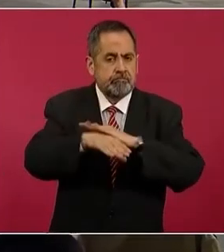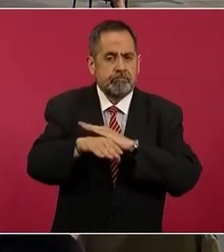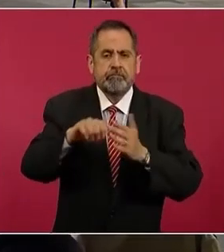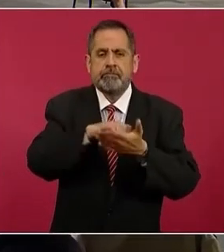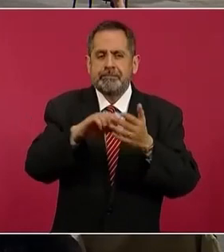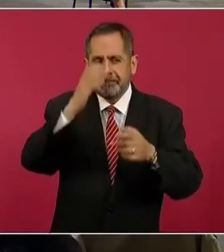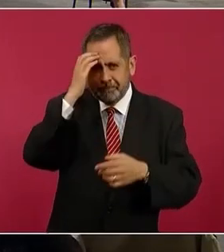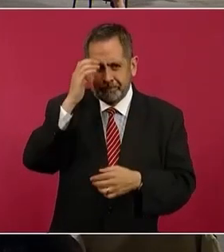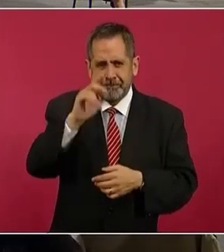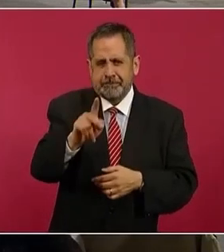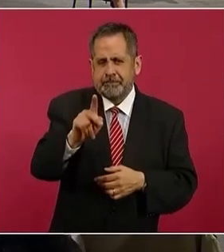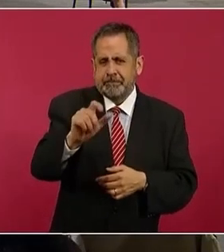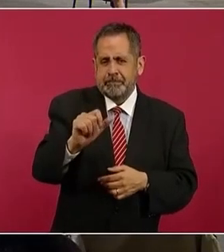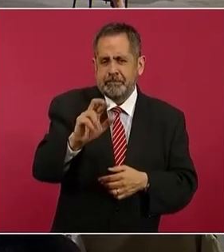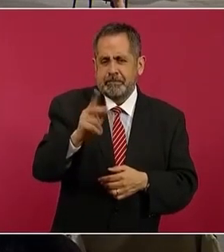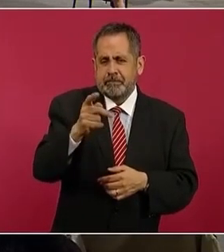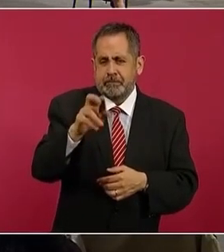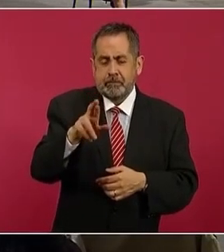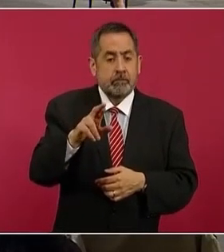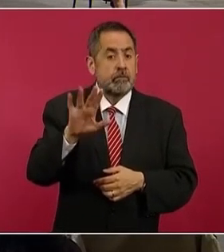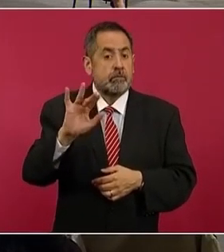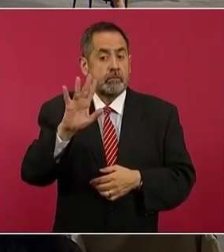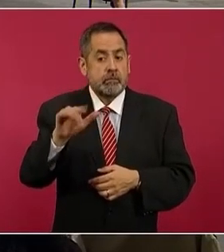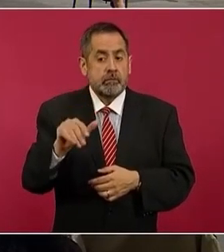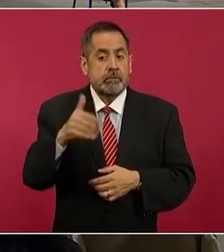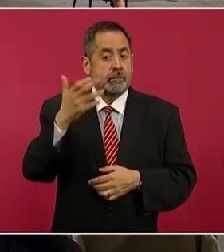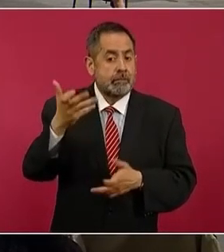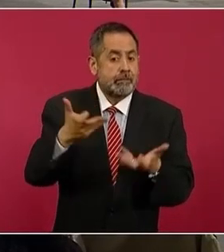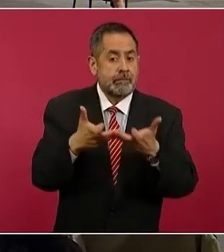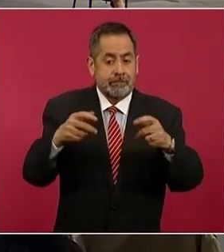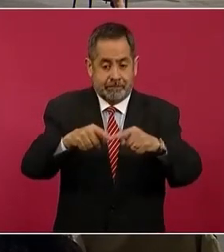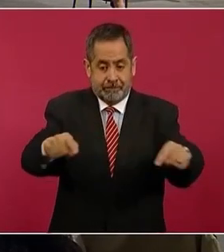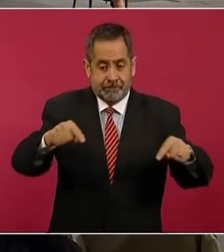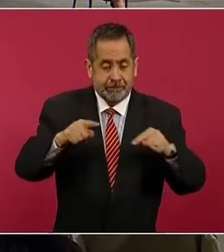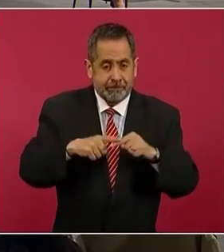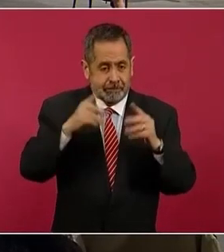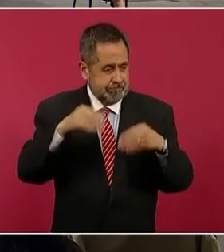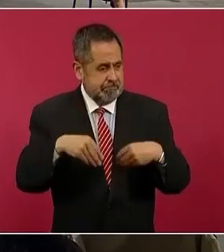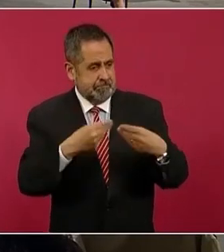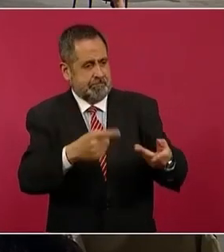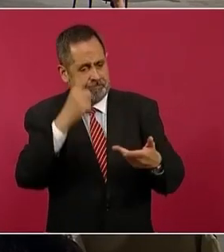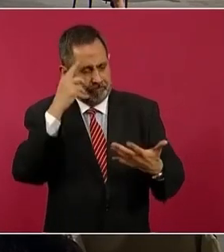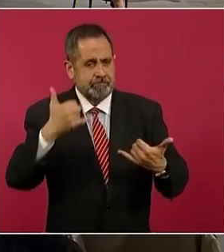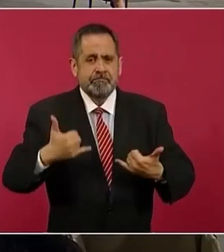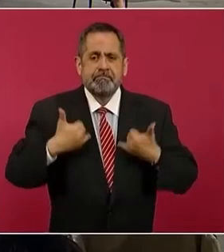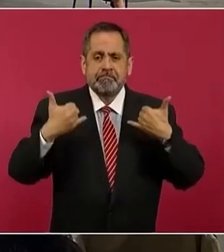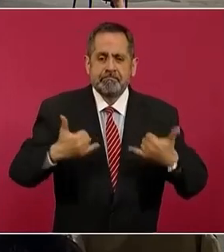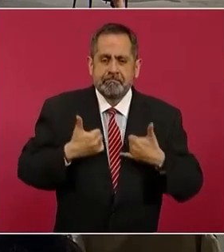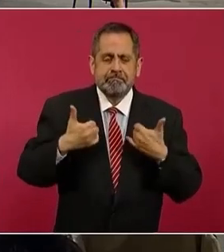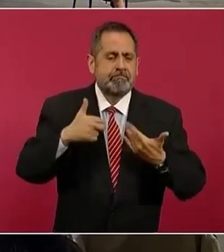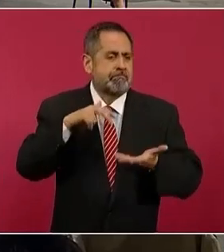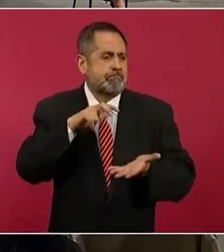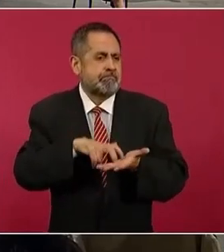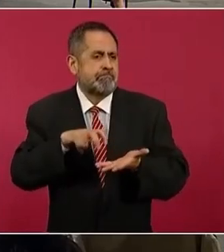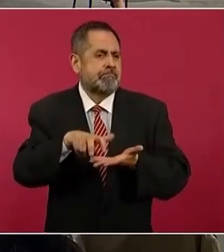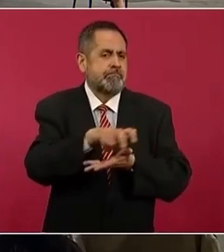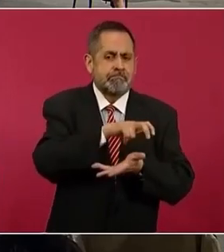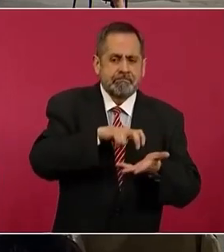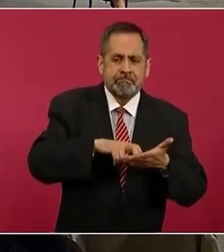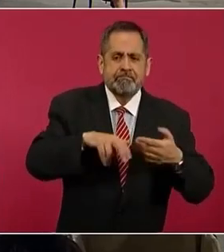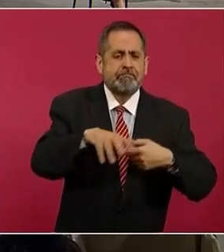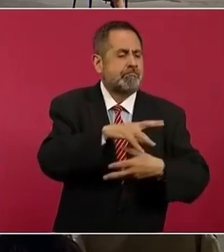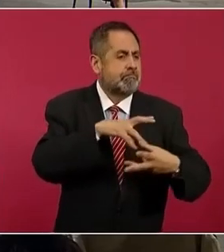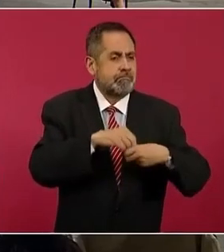parkour, 56 hectáreas destinadas a los jóvenes, a la vida cultural y de recreación y de